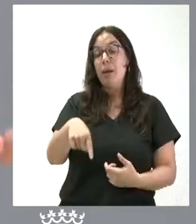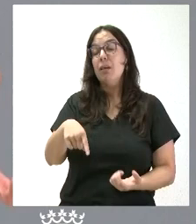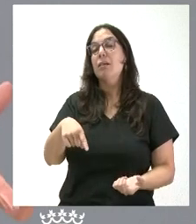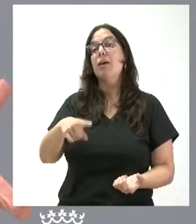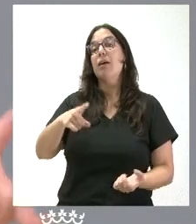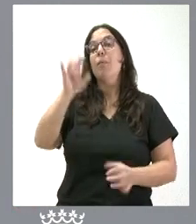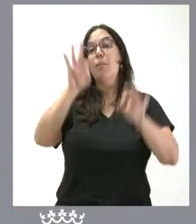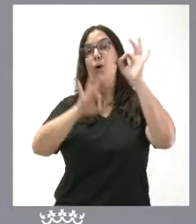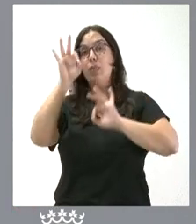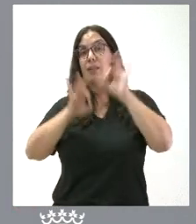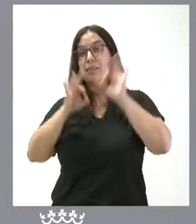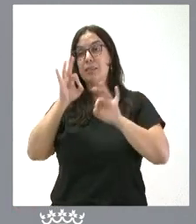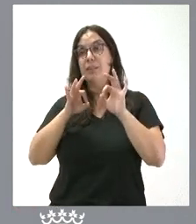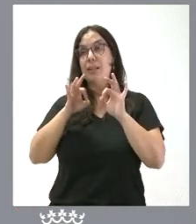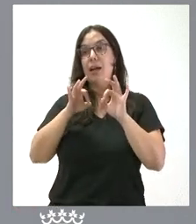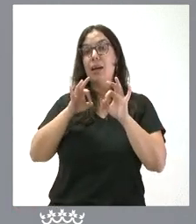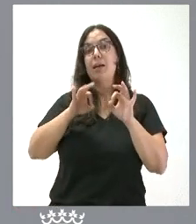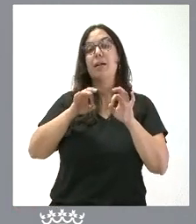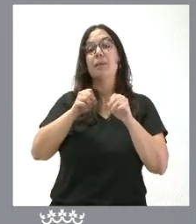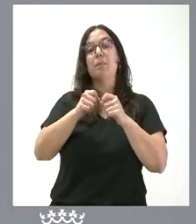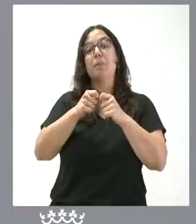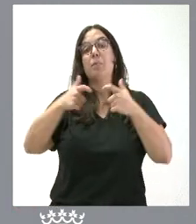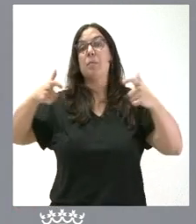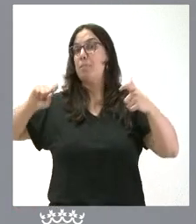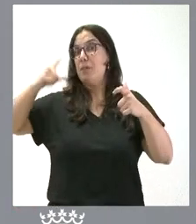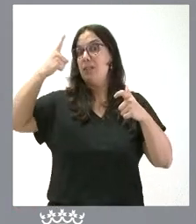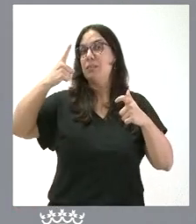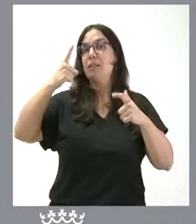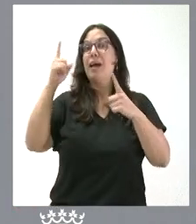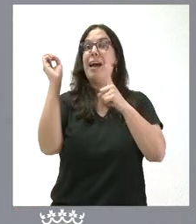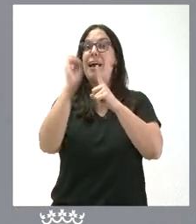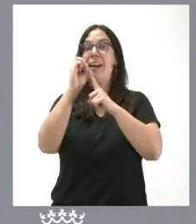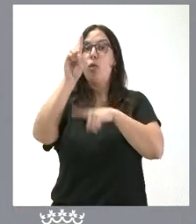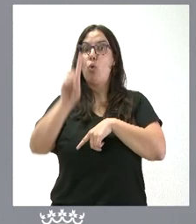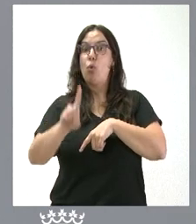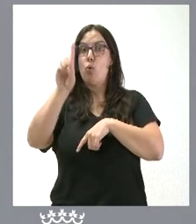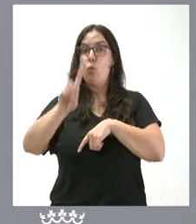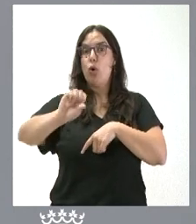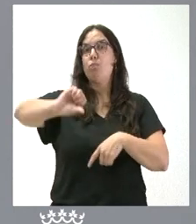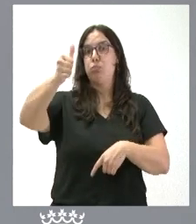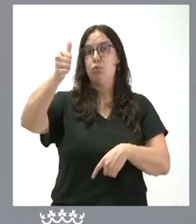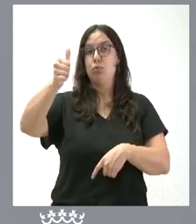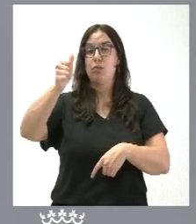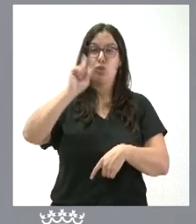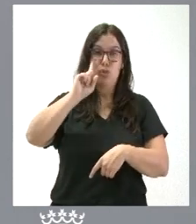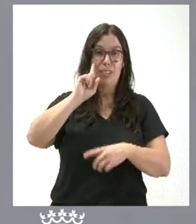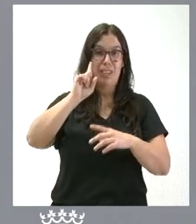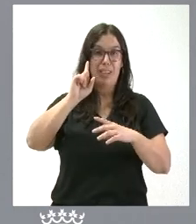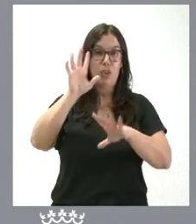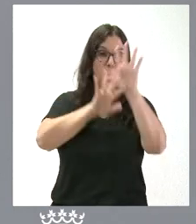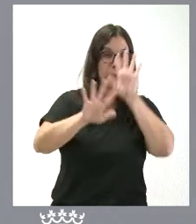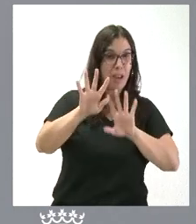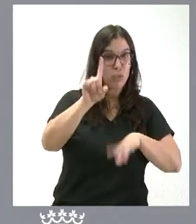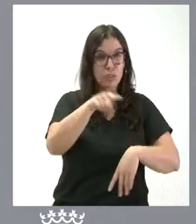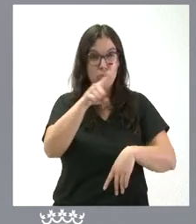uno de los porcentajes más altos de personas de grado 1 que reciben esta ayuda por el sistema de dependencia. No sé si es complejo la